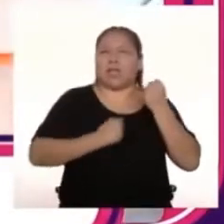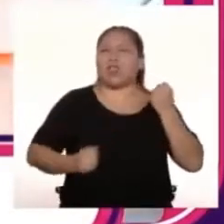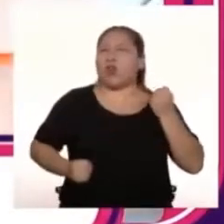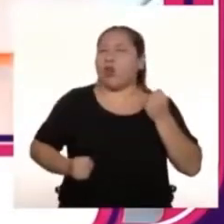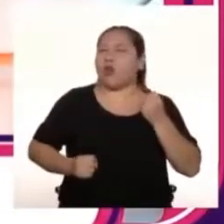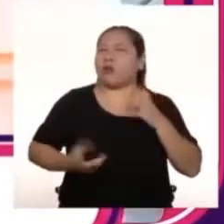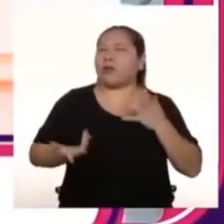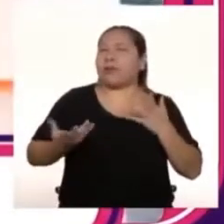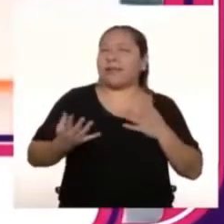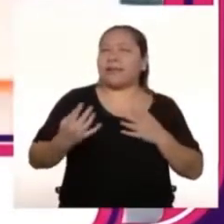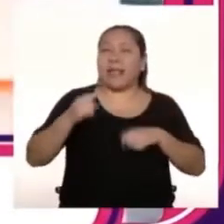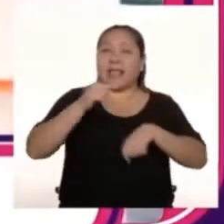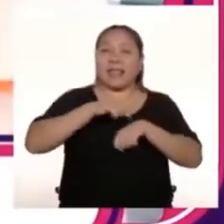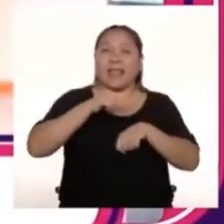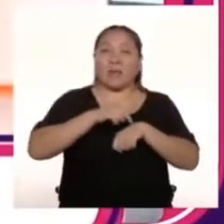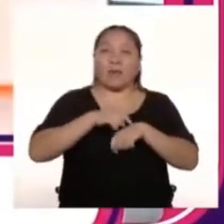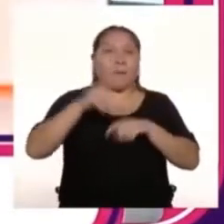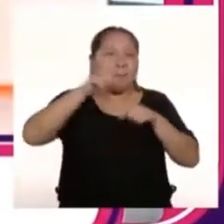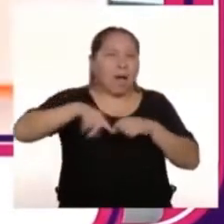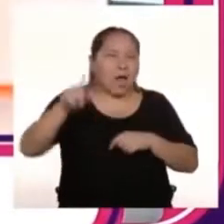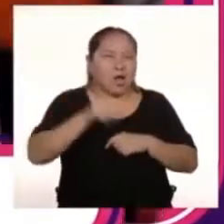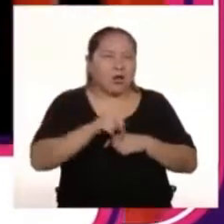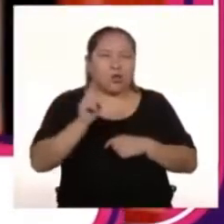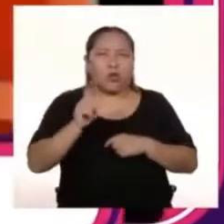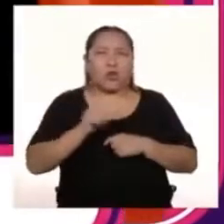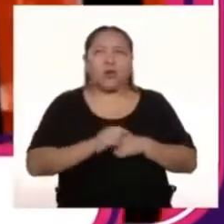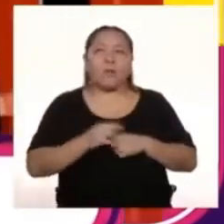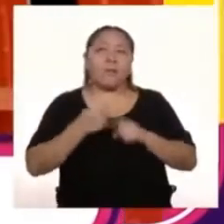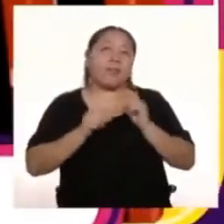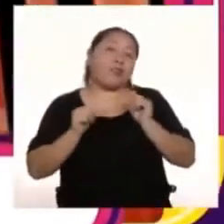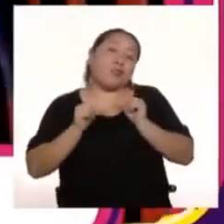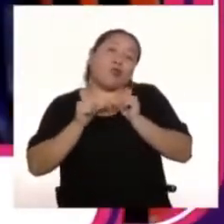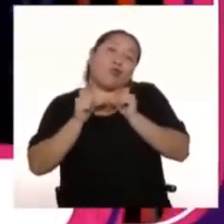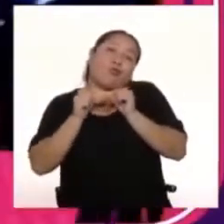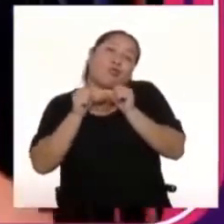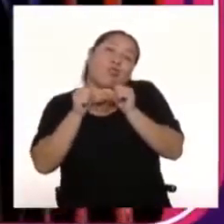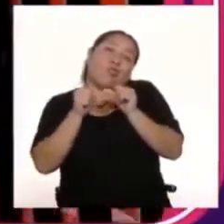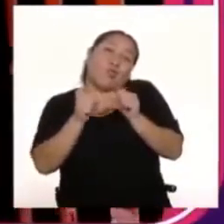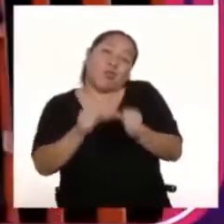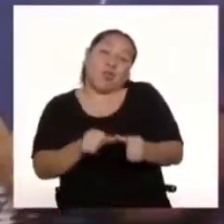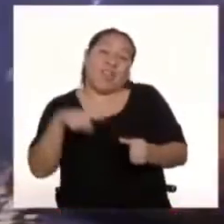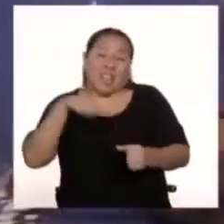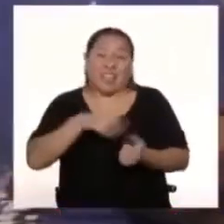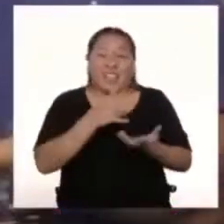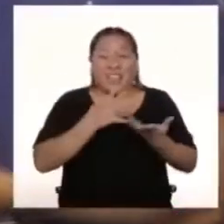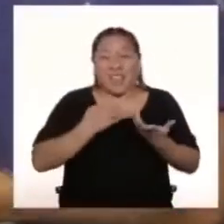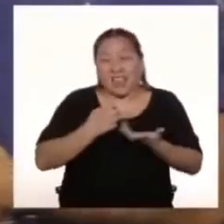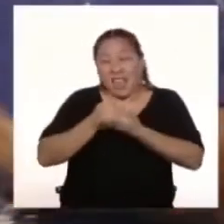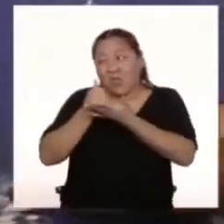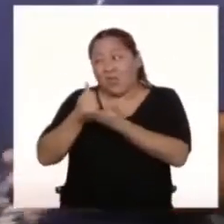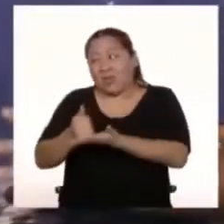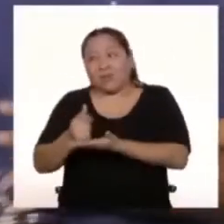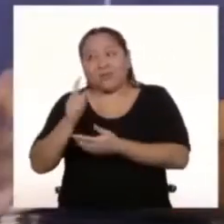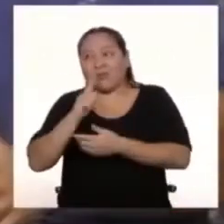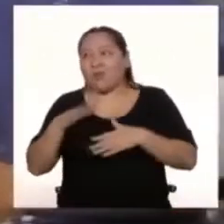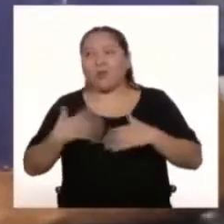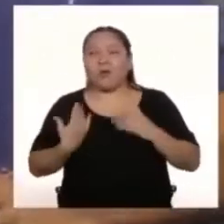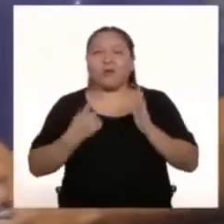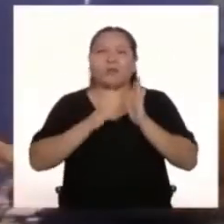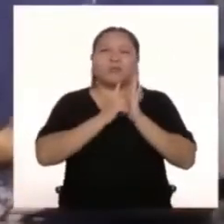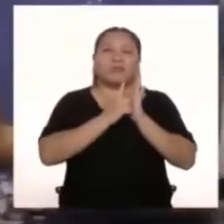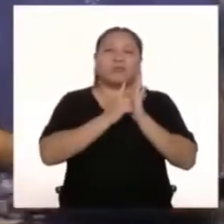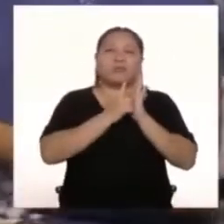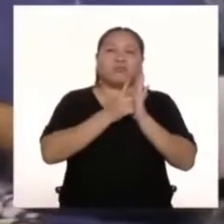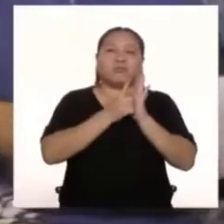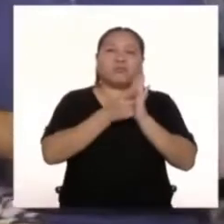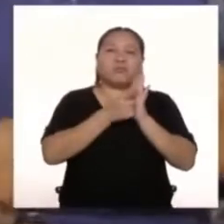O sea Solo que Superazul No puede Contraerlo O sea No puede Le encantaría Estar de su lado Pero No la hace O sea Él se mete